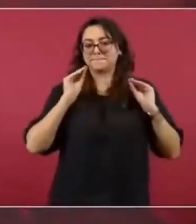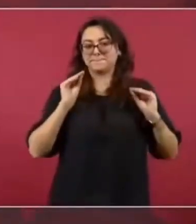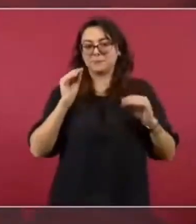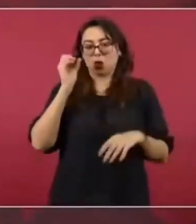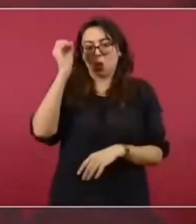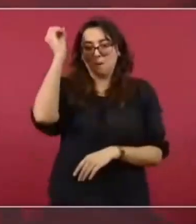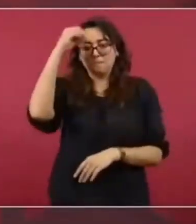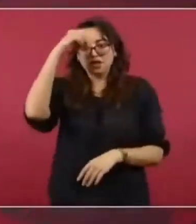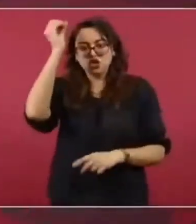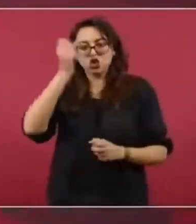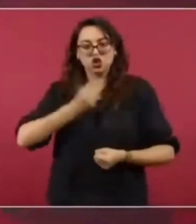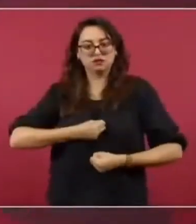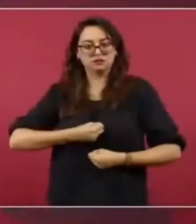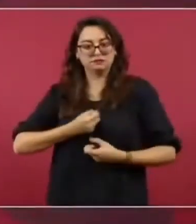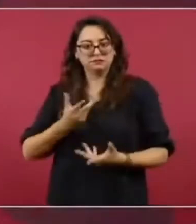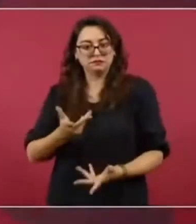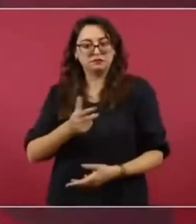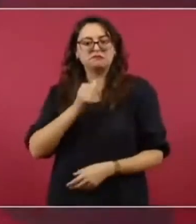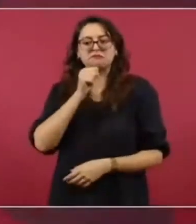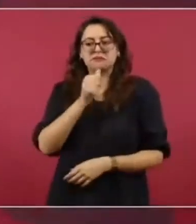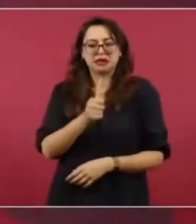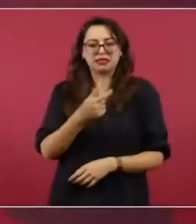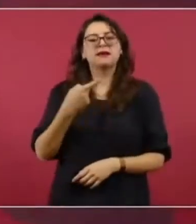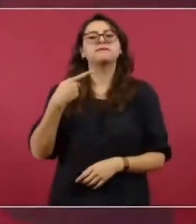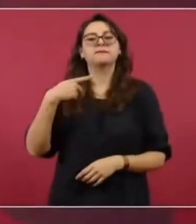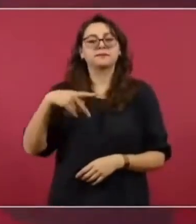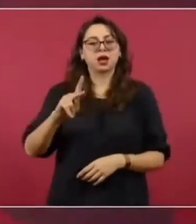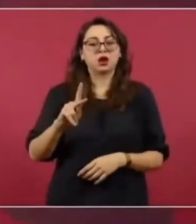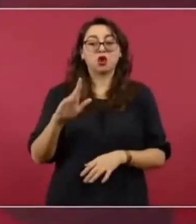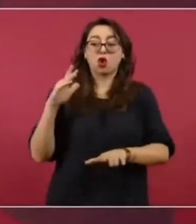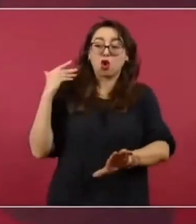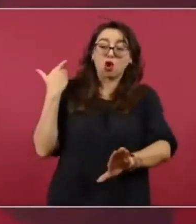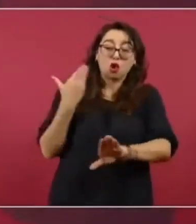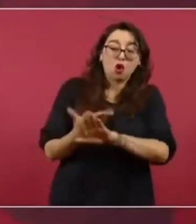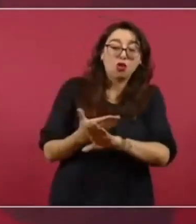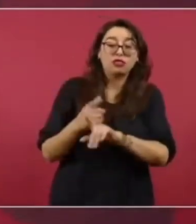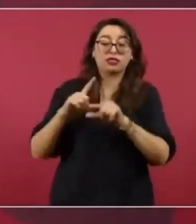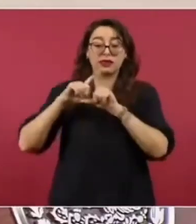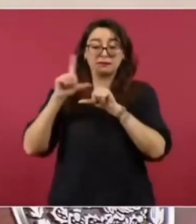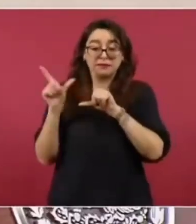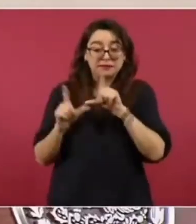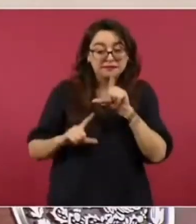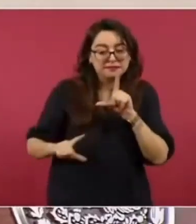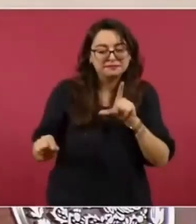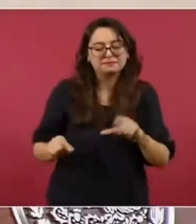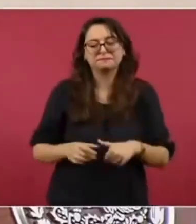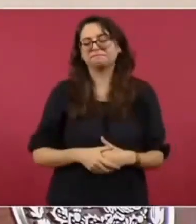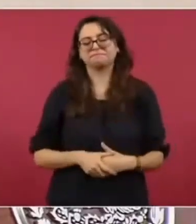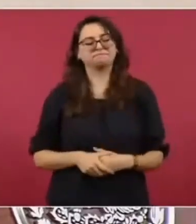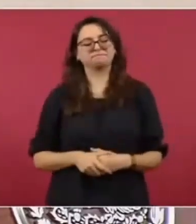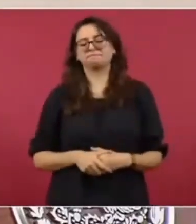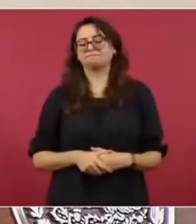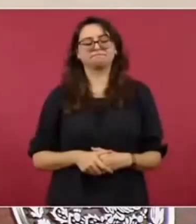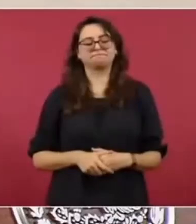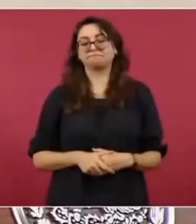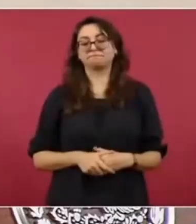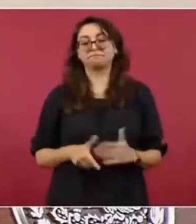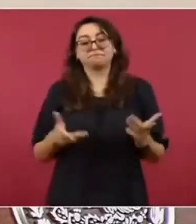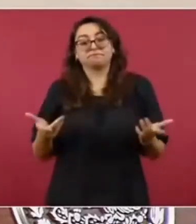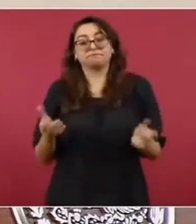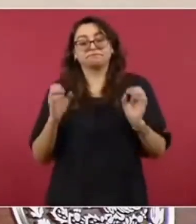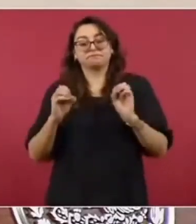va a avalar lo que dijo este